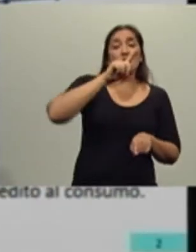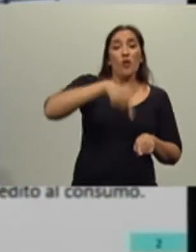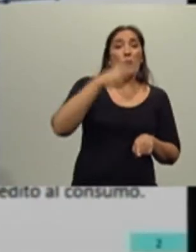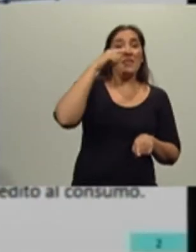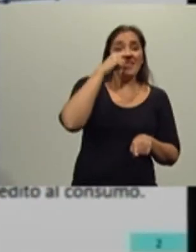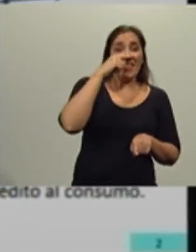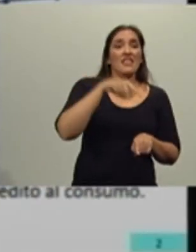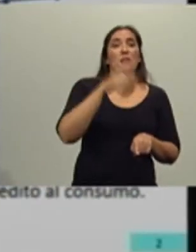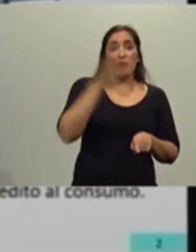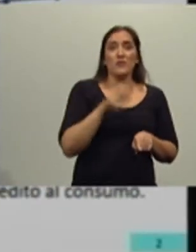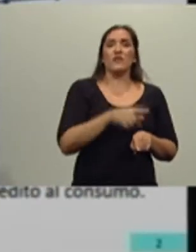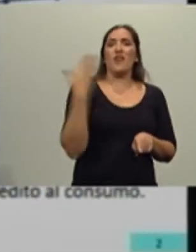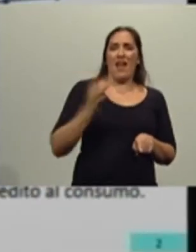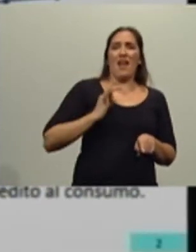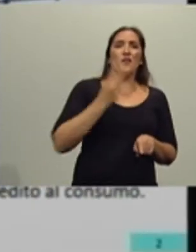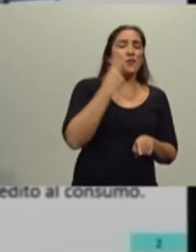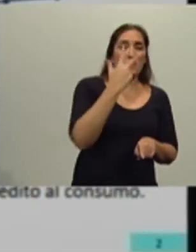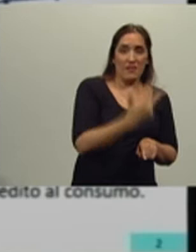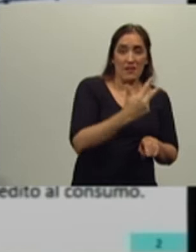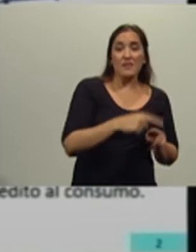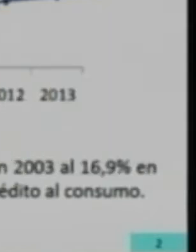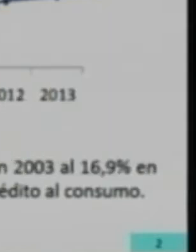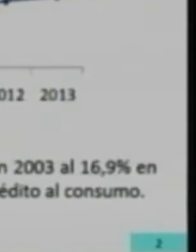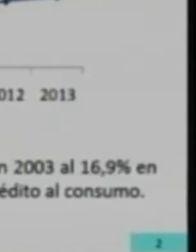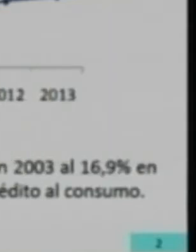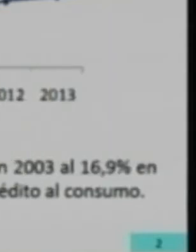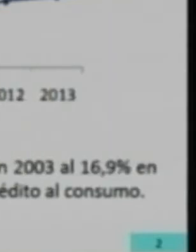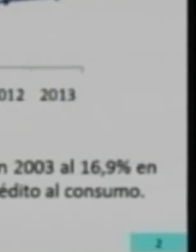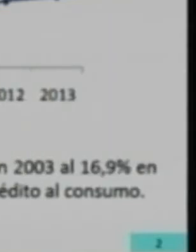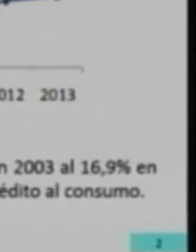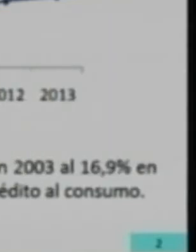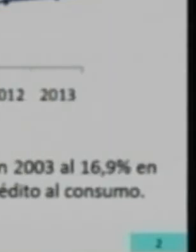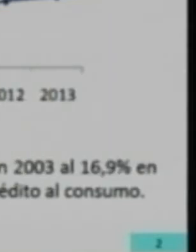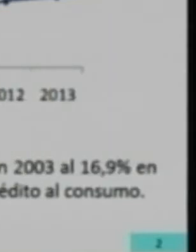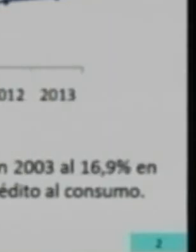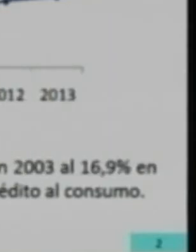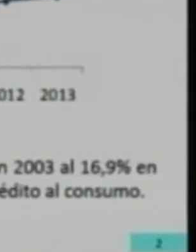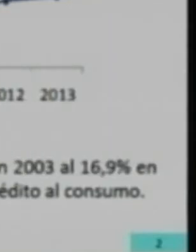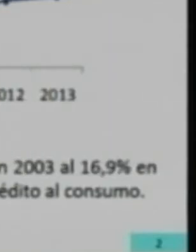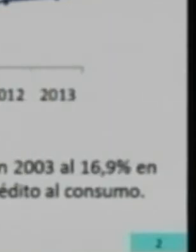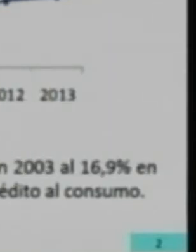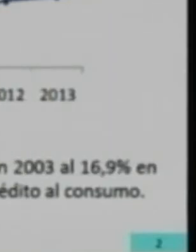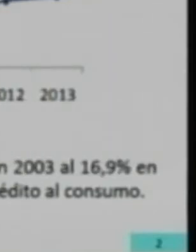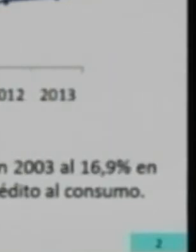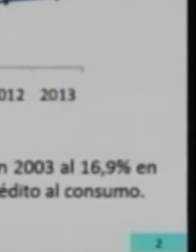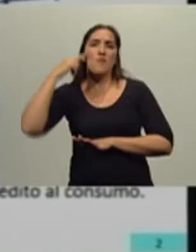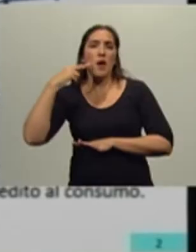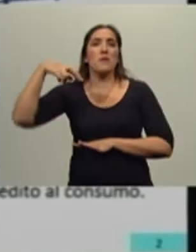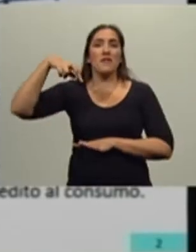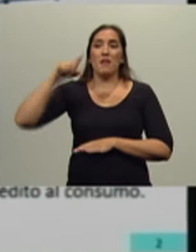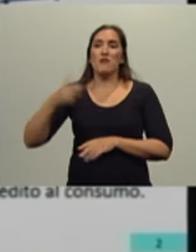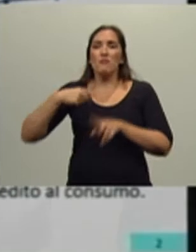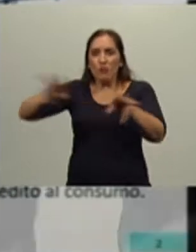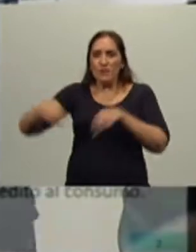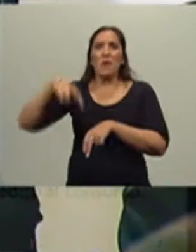en el año 2003 para terminar en el año 2013 en un 16,9% del PBI